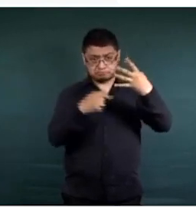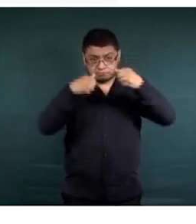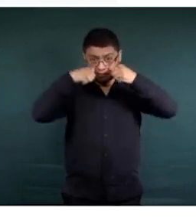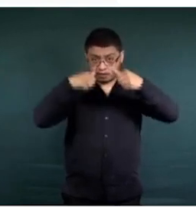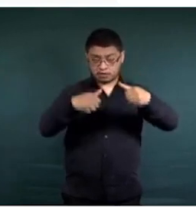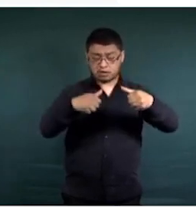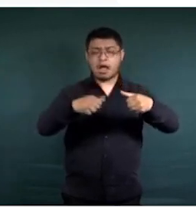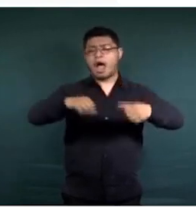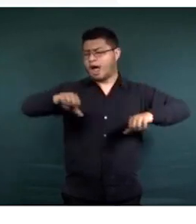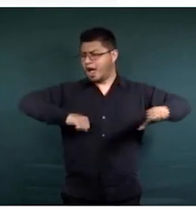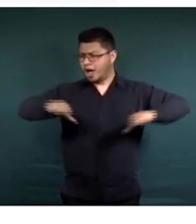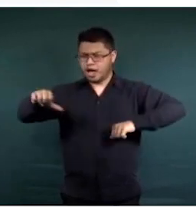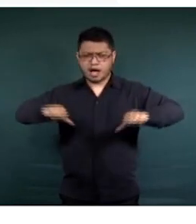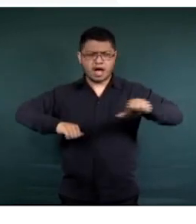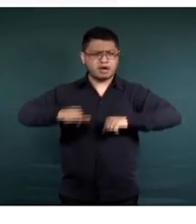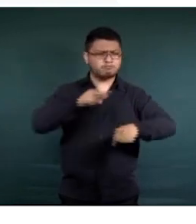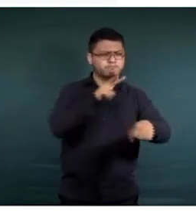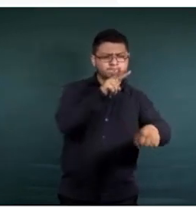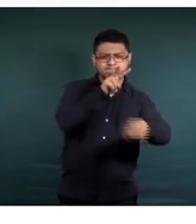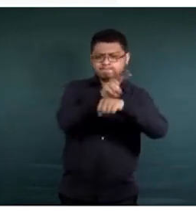desde patrullajes,